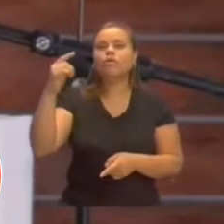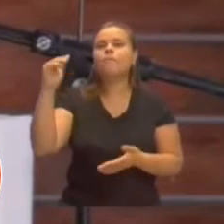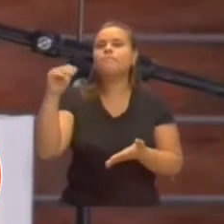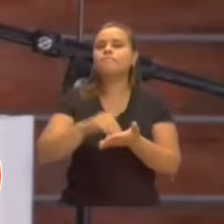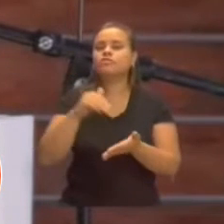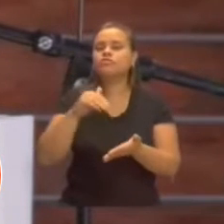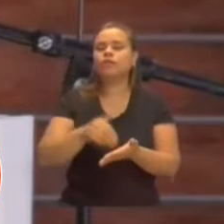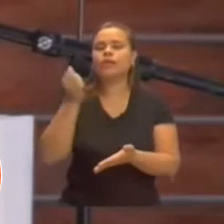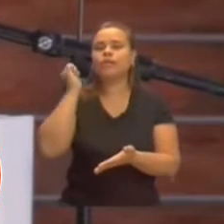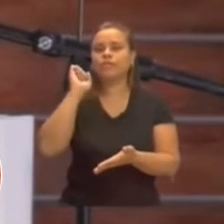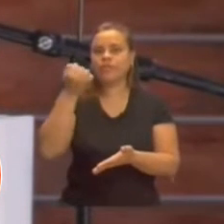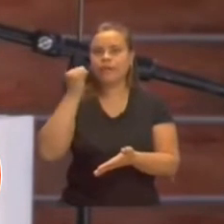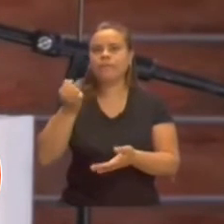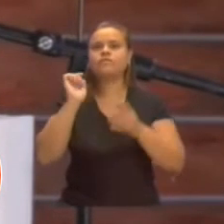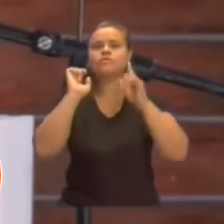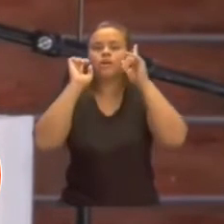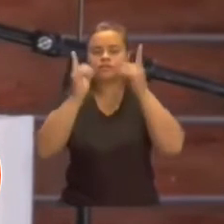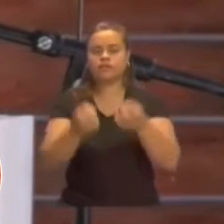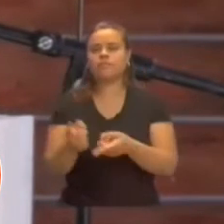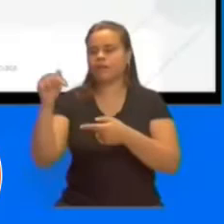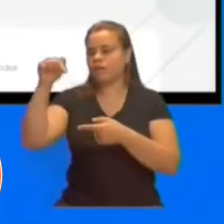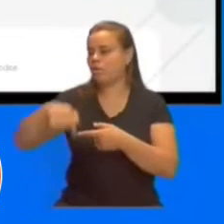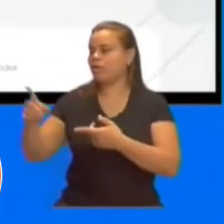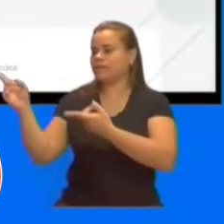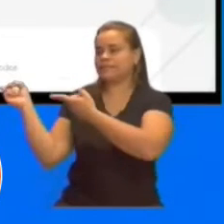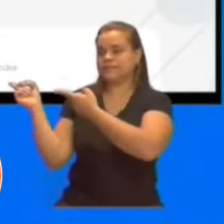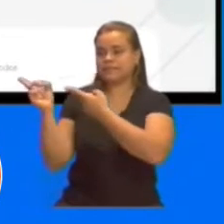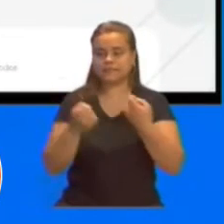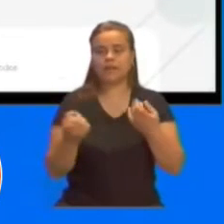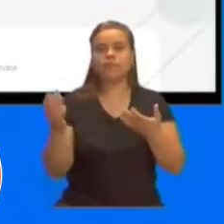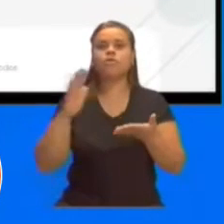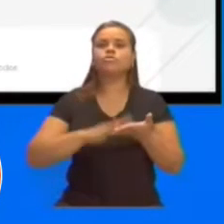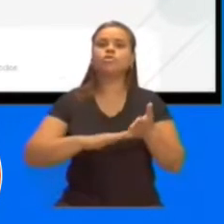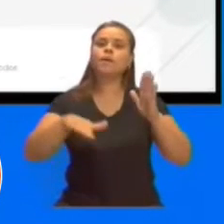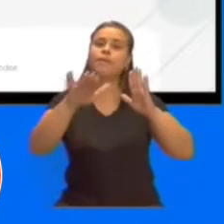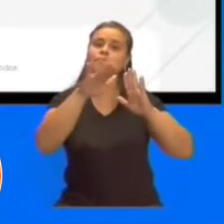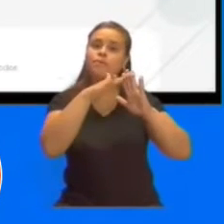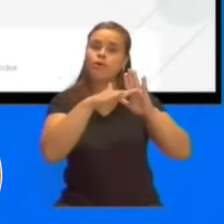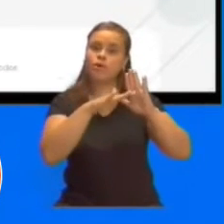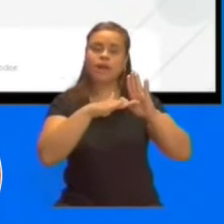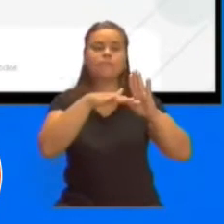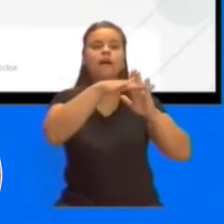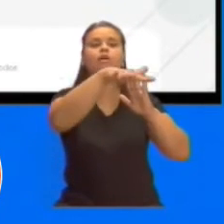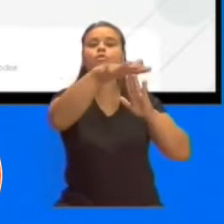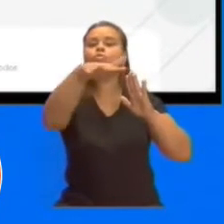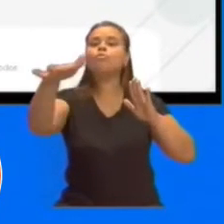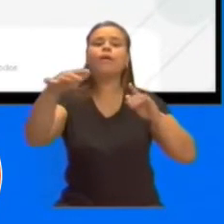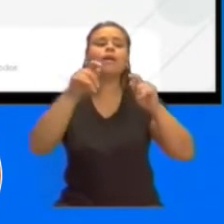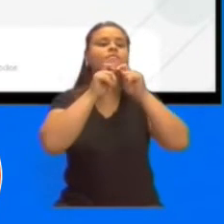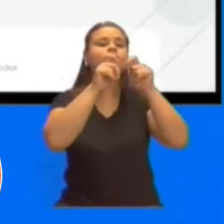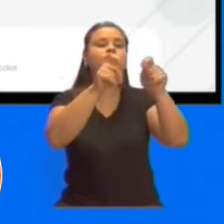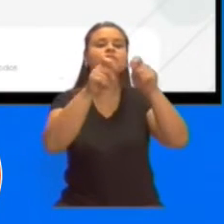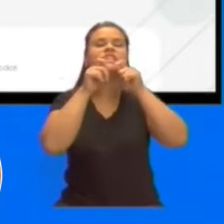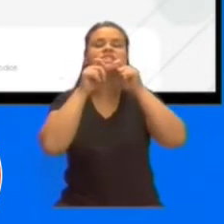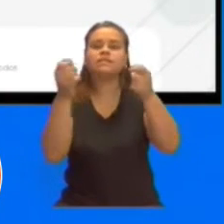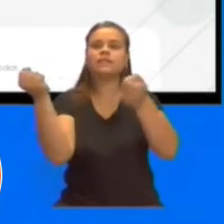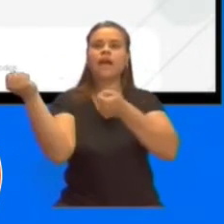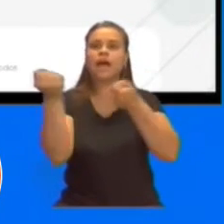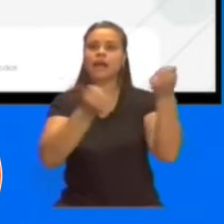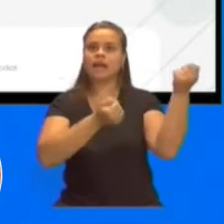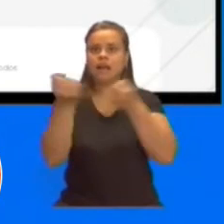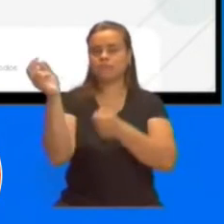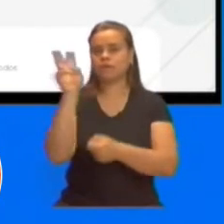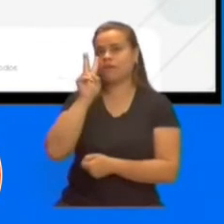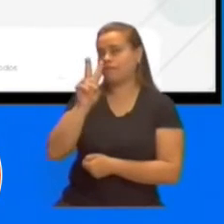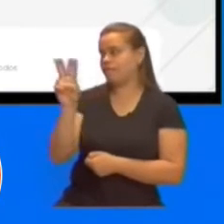sanitarios. Como sabrán, tenemos un operativo integral de salud comunitaria que ha comenzado en marzo. Aquí están los coordinadores, el